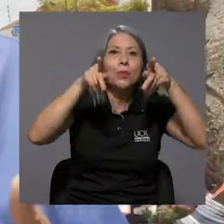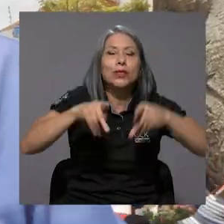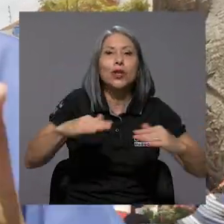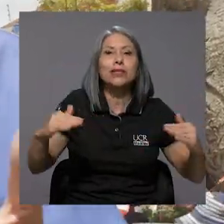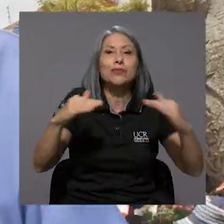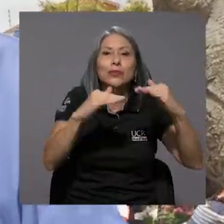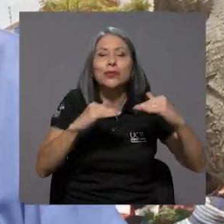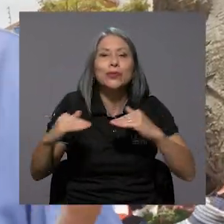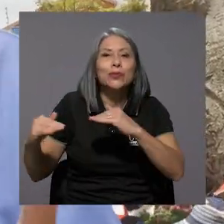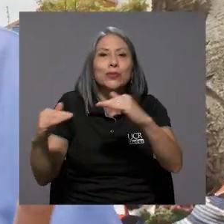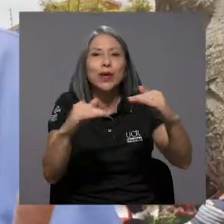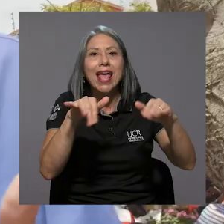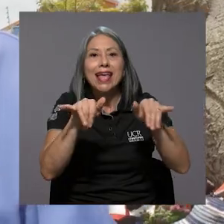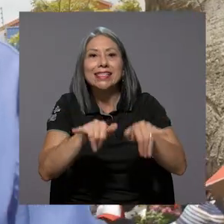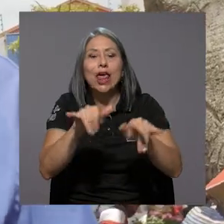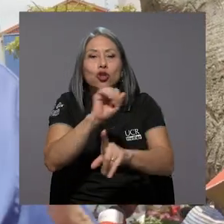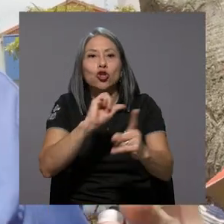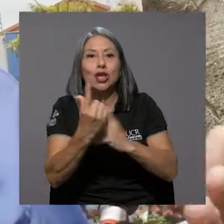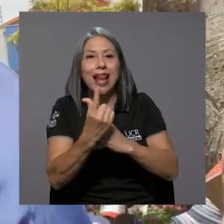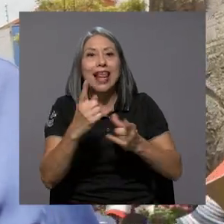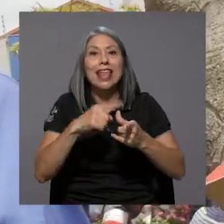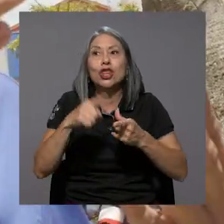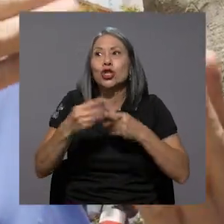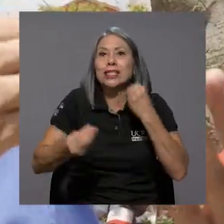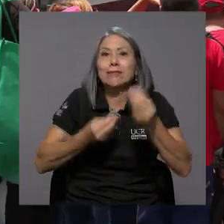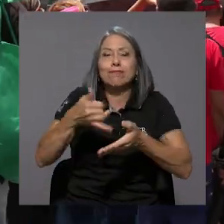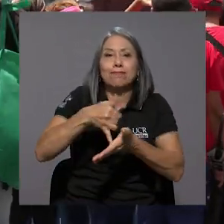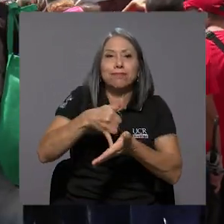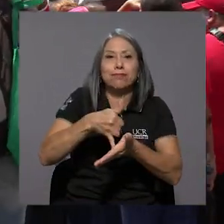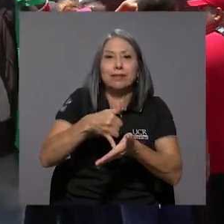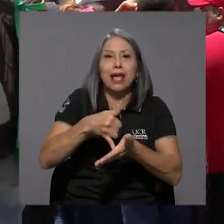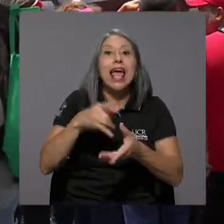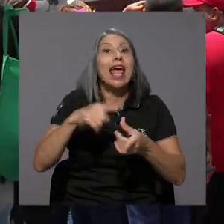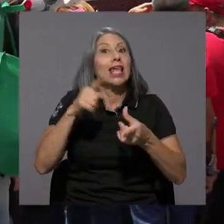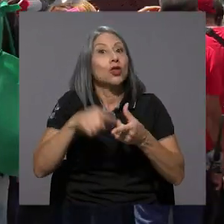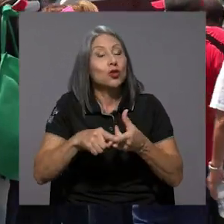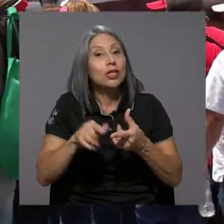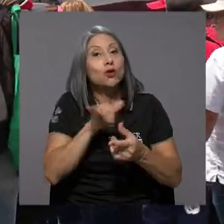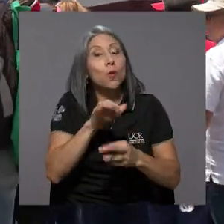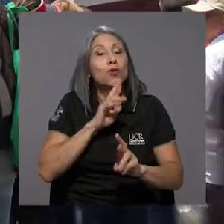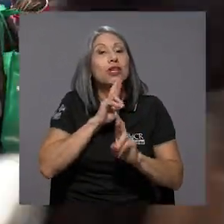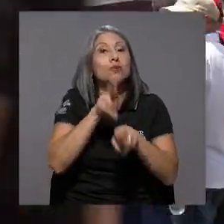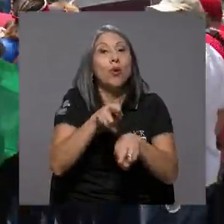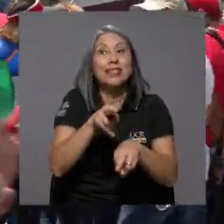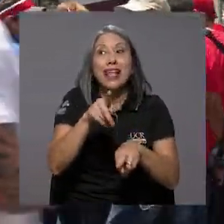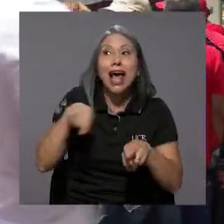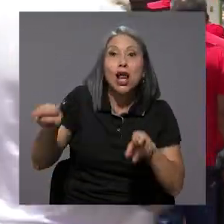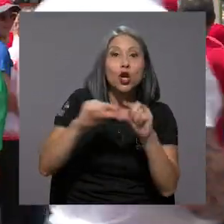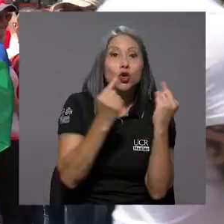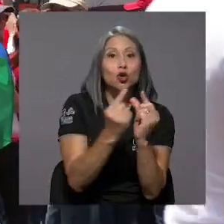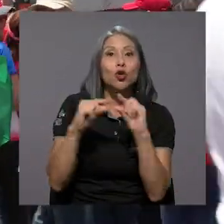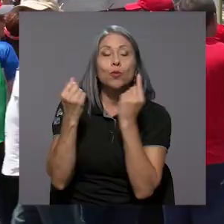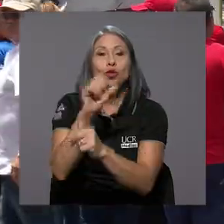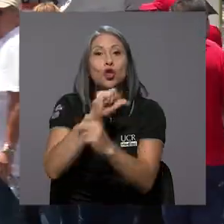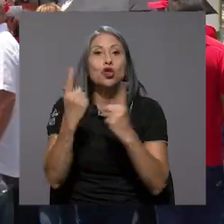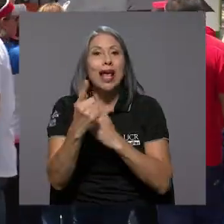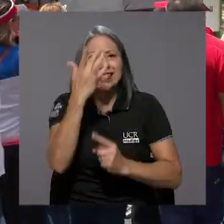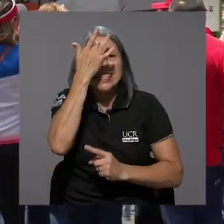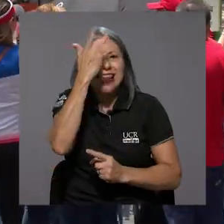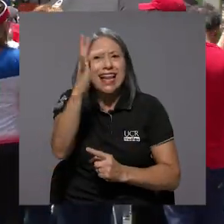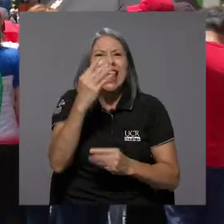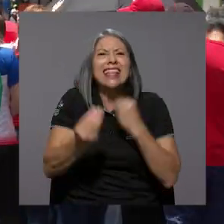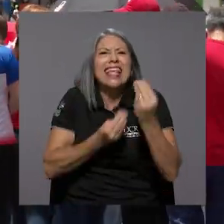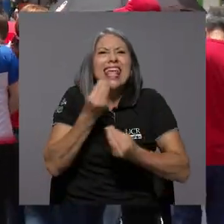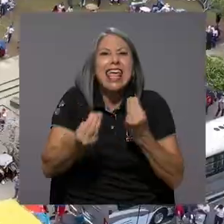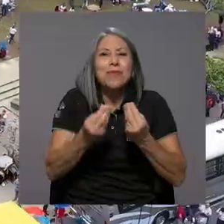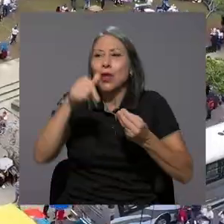decidido vulnerarlo por todos los frentes. En correspondencia a eso, lo más inteligente de los sectores sociales es hacer lo